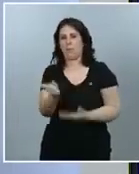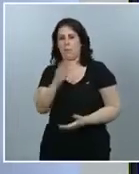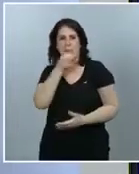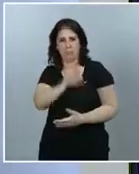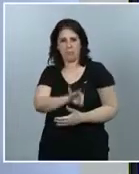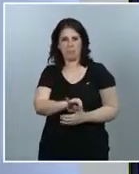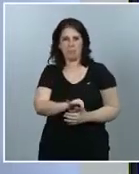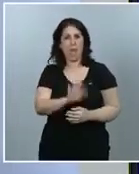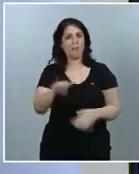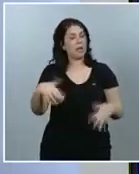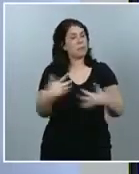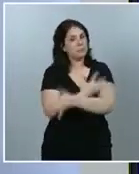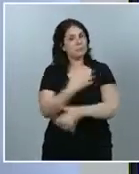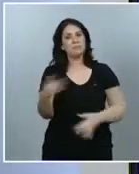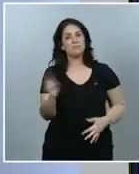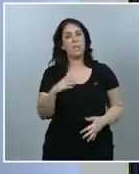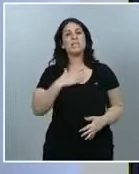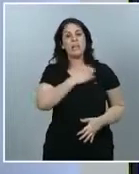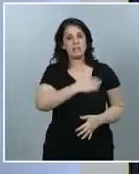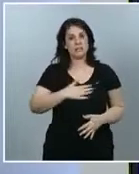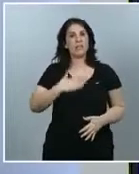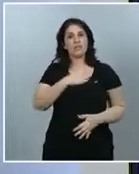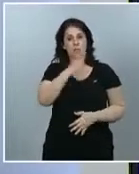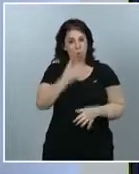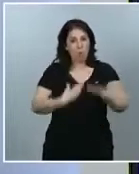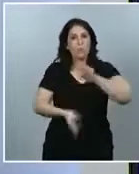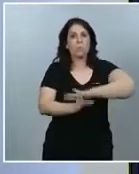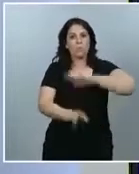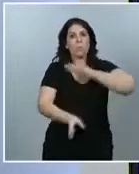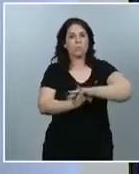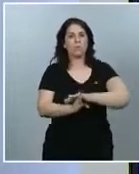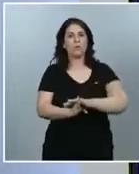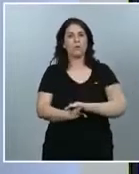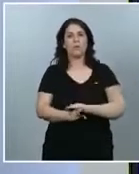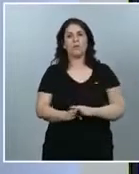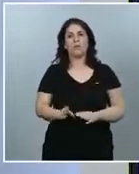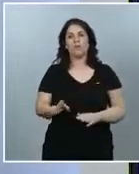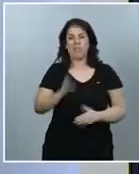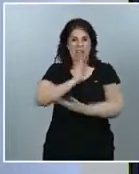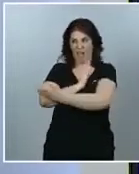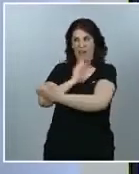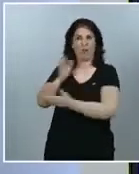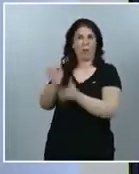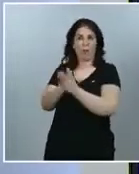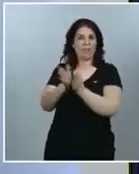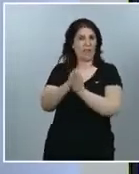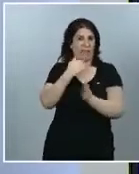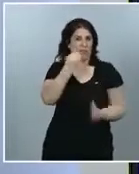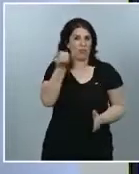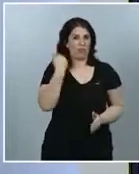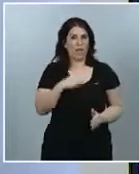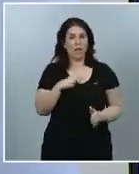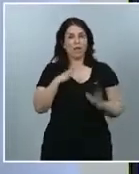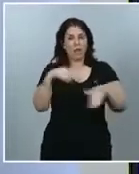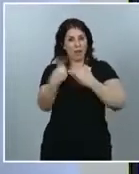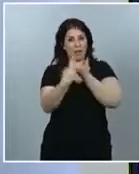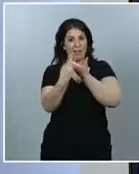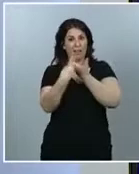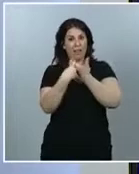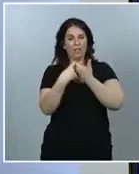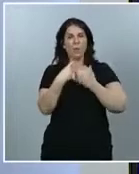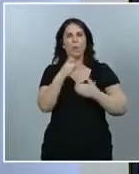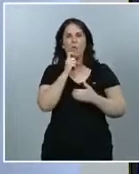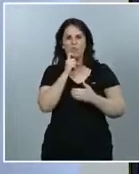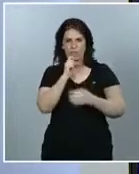satisfechos y, una vez más, como también ha comentado la doctora Iotti, estas altas tasas de participación que son difíciles de conseguir en un